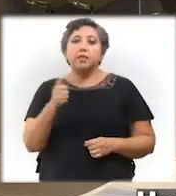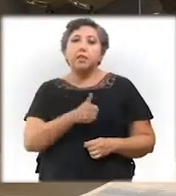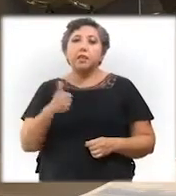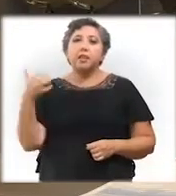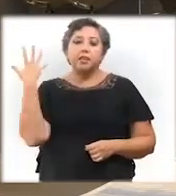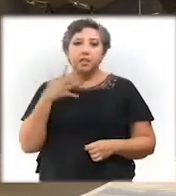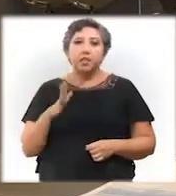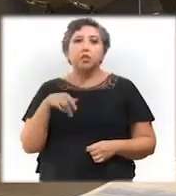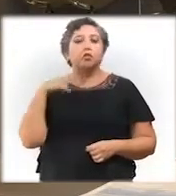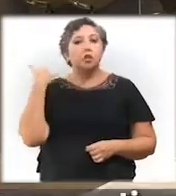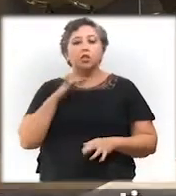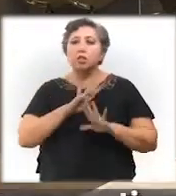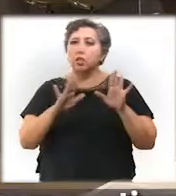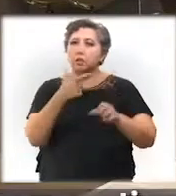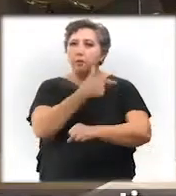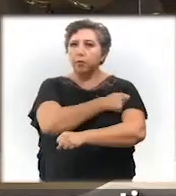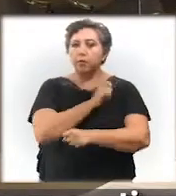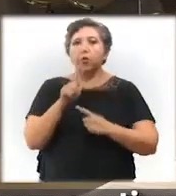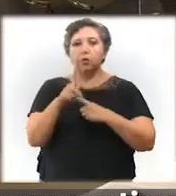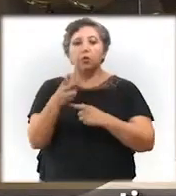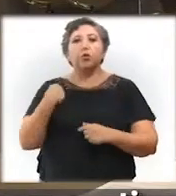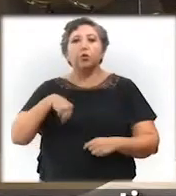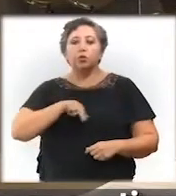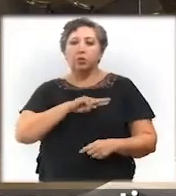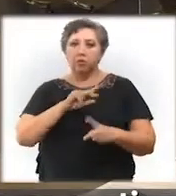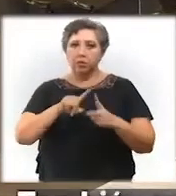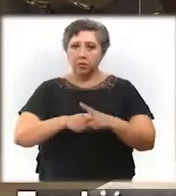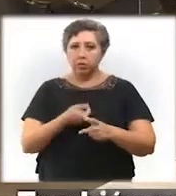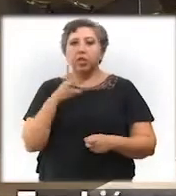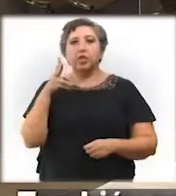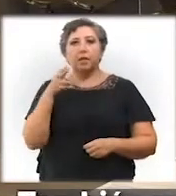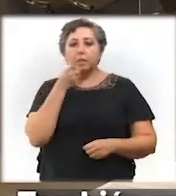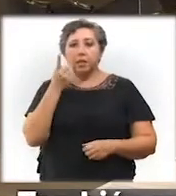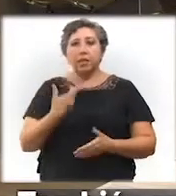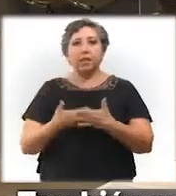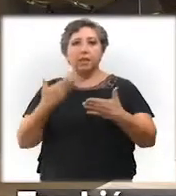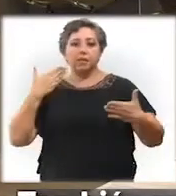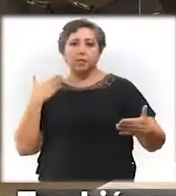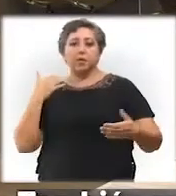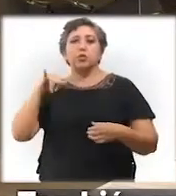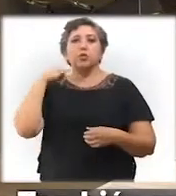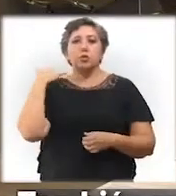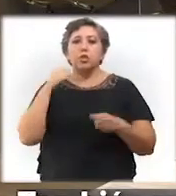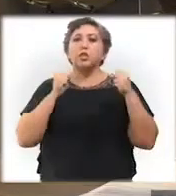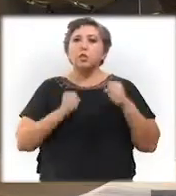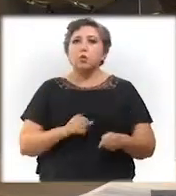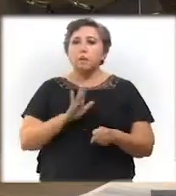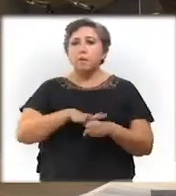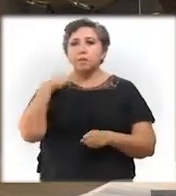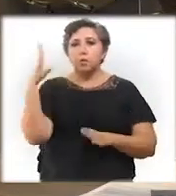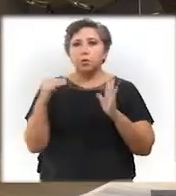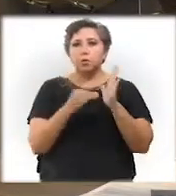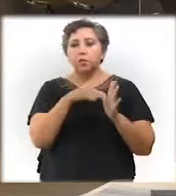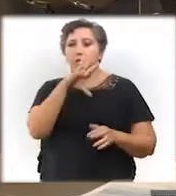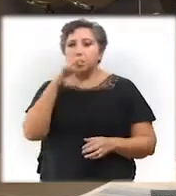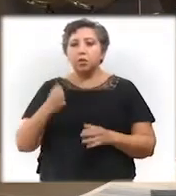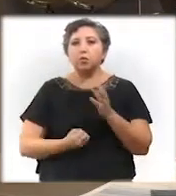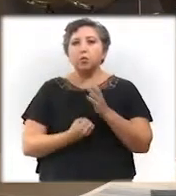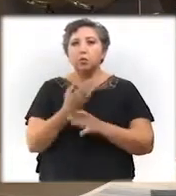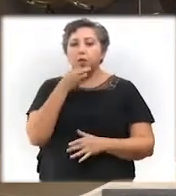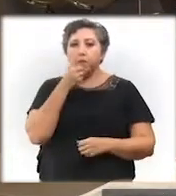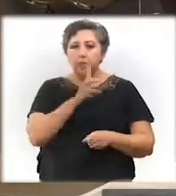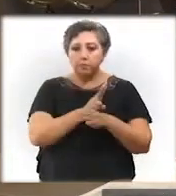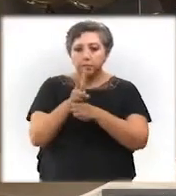yucatecos ya estamos vacunados para continuar con nuestra reactivación económica. También nos anticipamos con Yucatán Seguro. Más de 4,500 nuevas